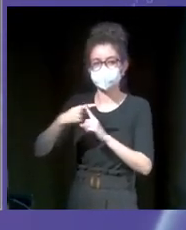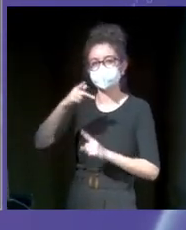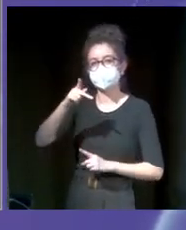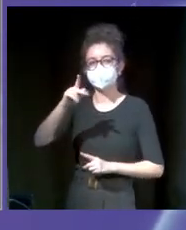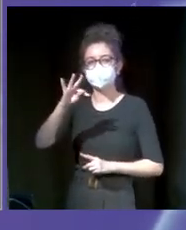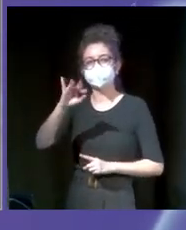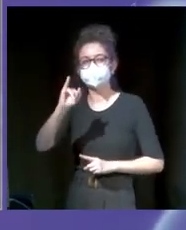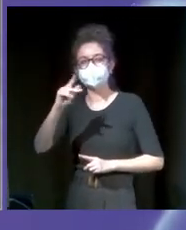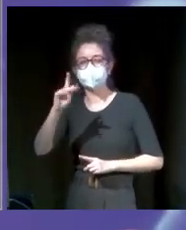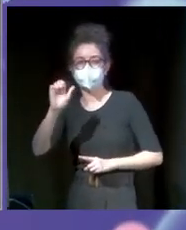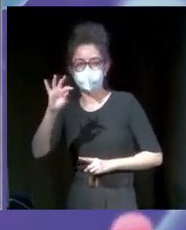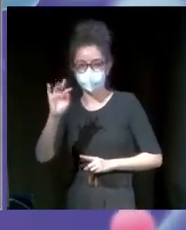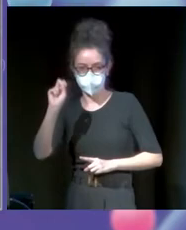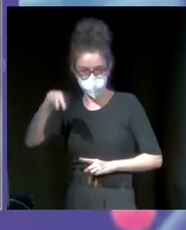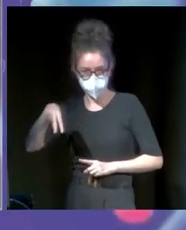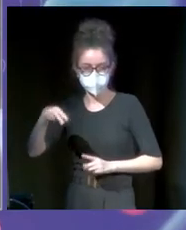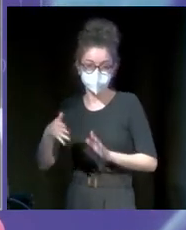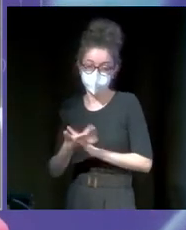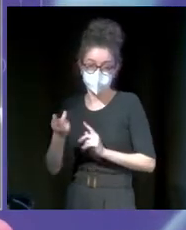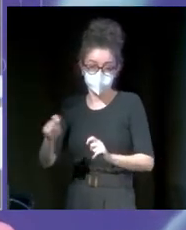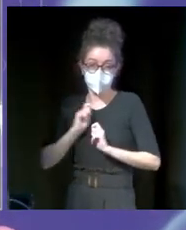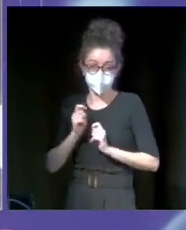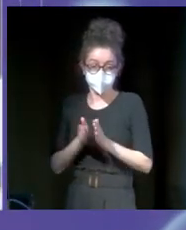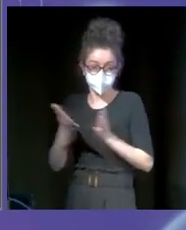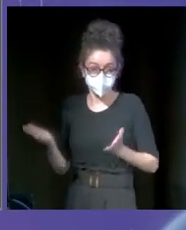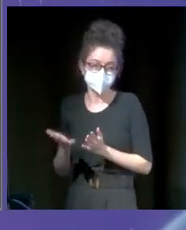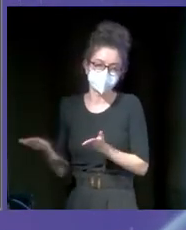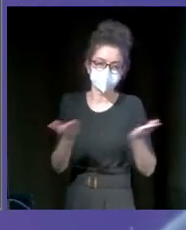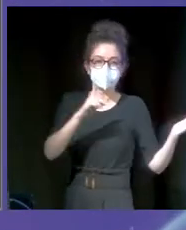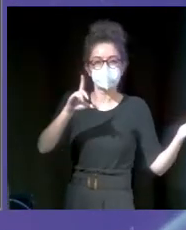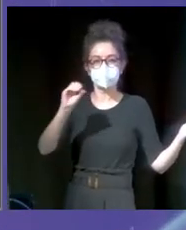cargadas para inspirarnos. Así que, sin más dilación, Lorena Heredia.